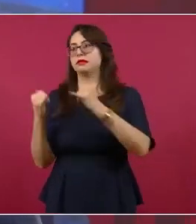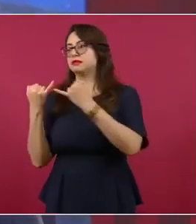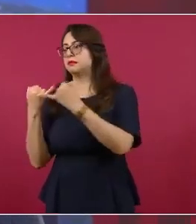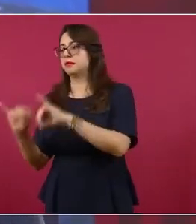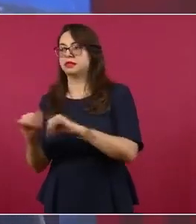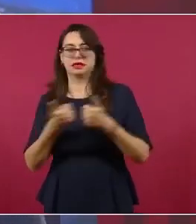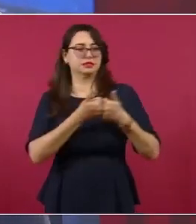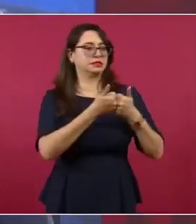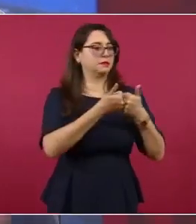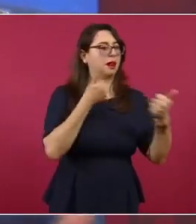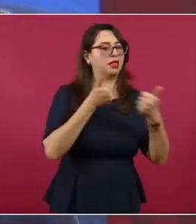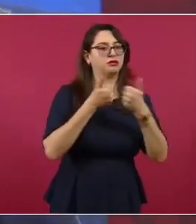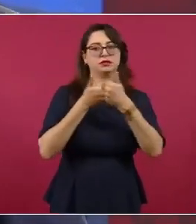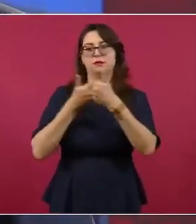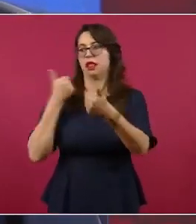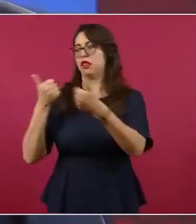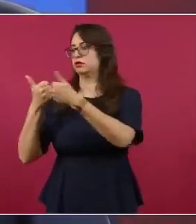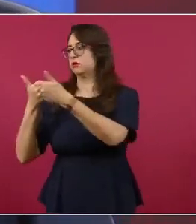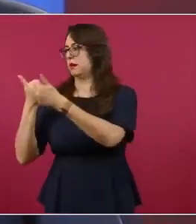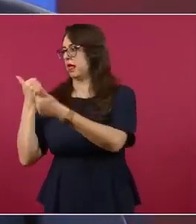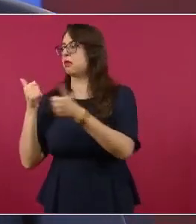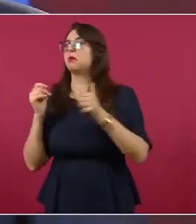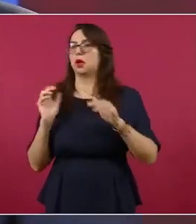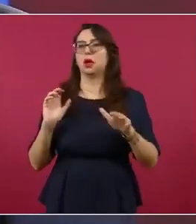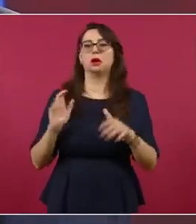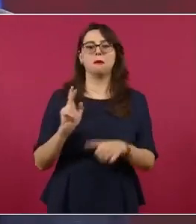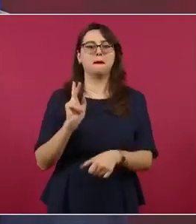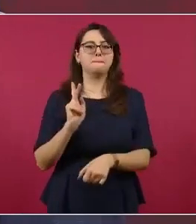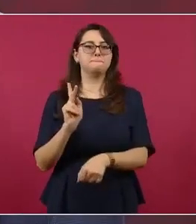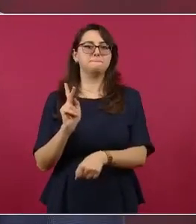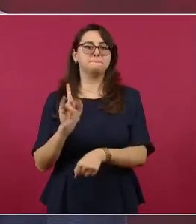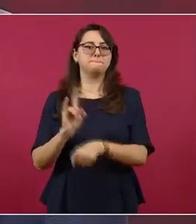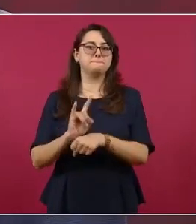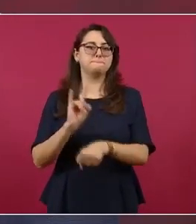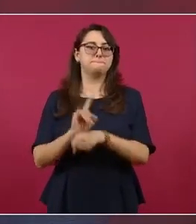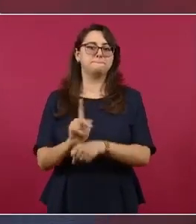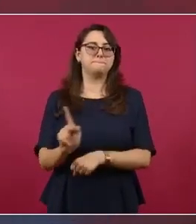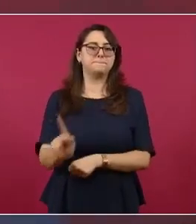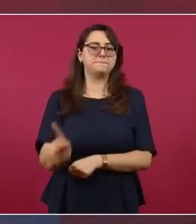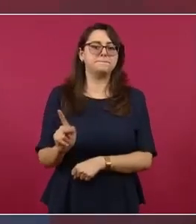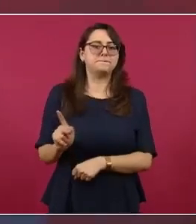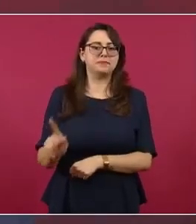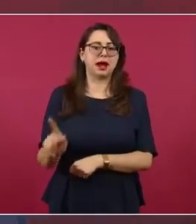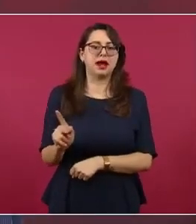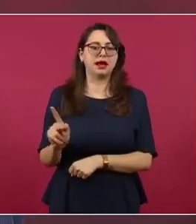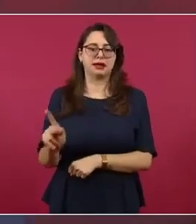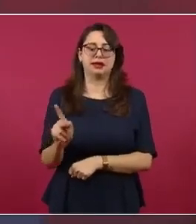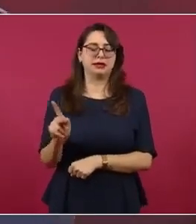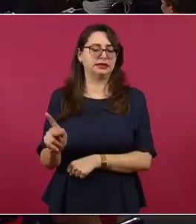la Constitución estaba